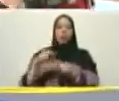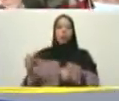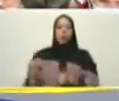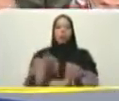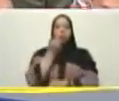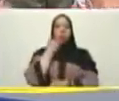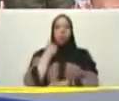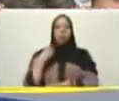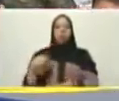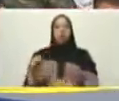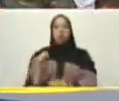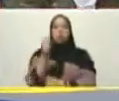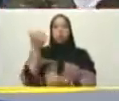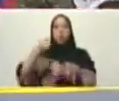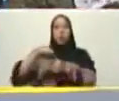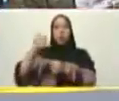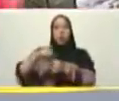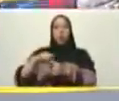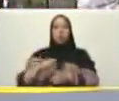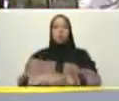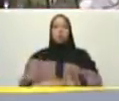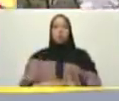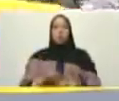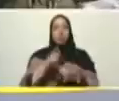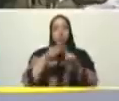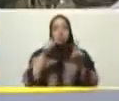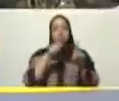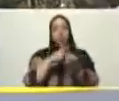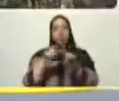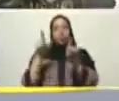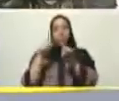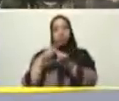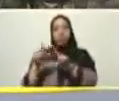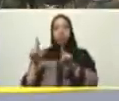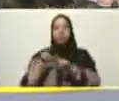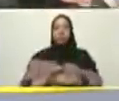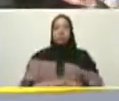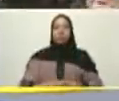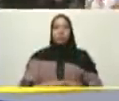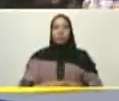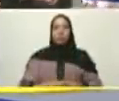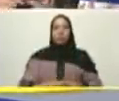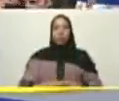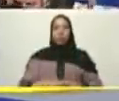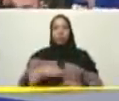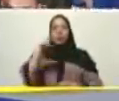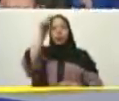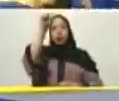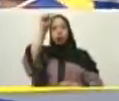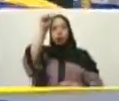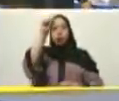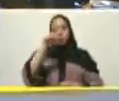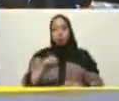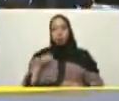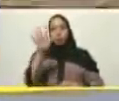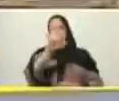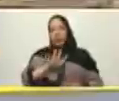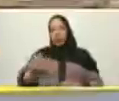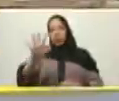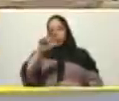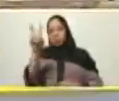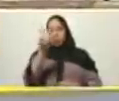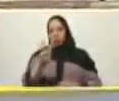cabima etcétera etcétera etcétera norte sur este oeste